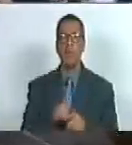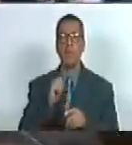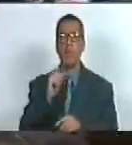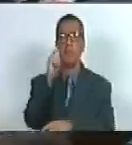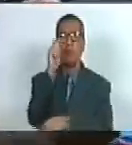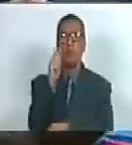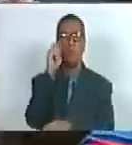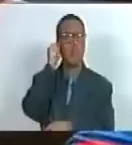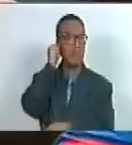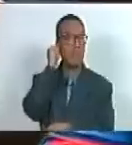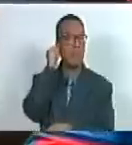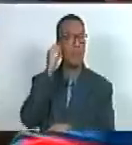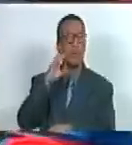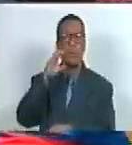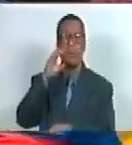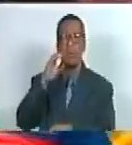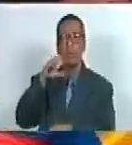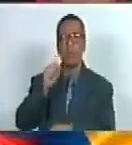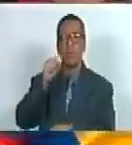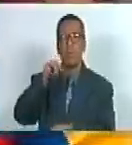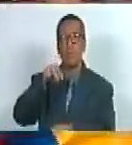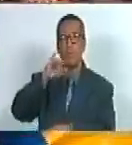diputada Casimira Monasterio